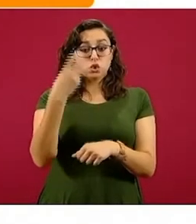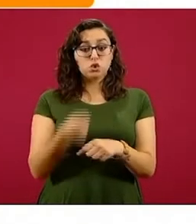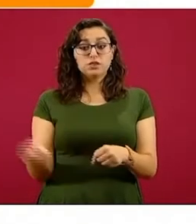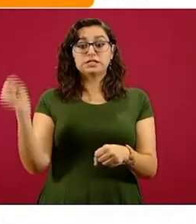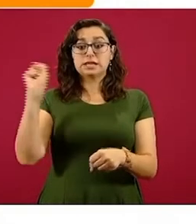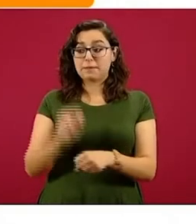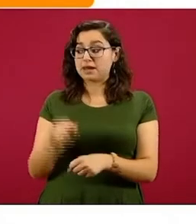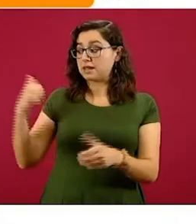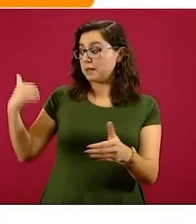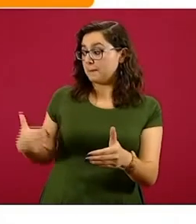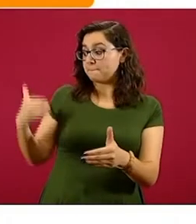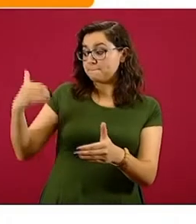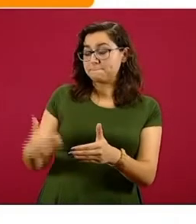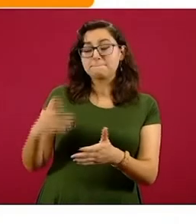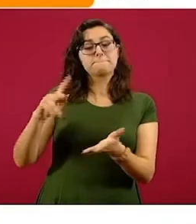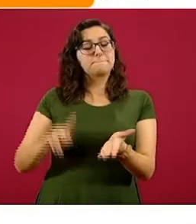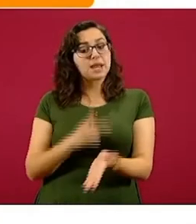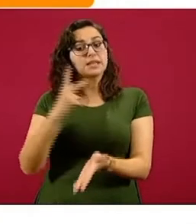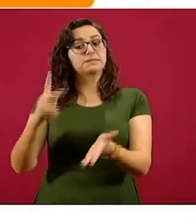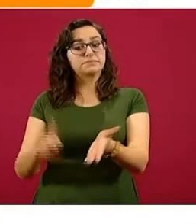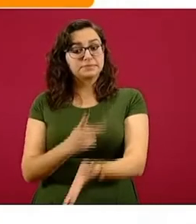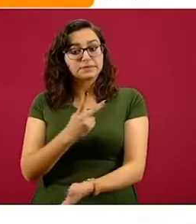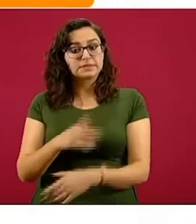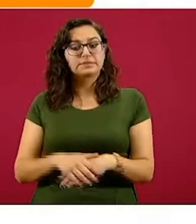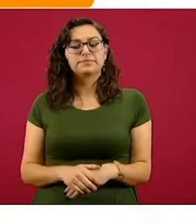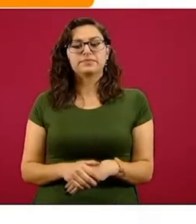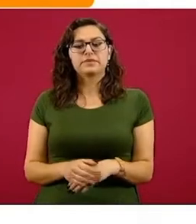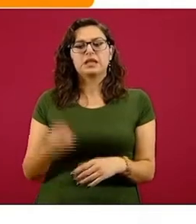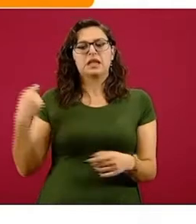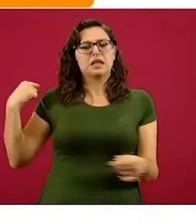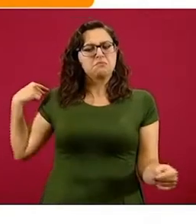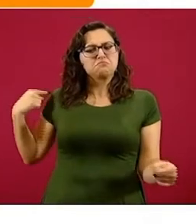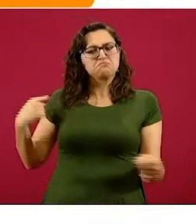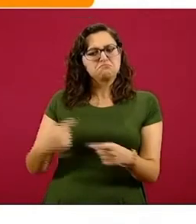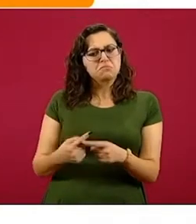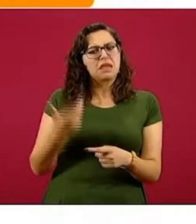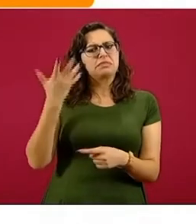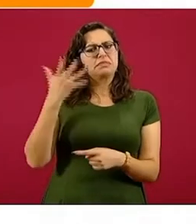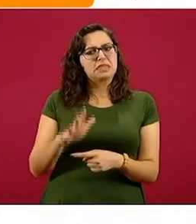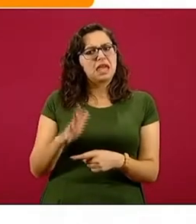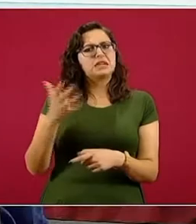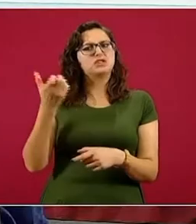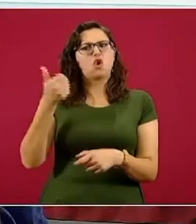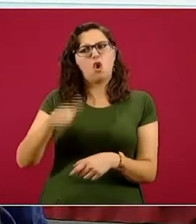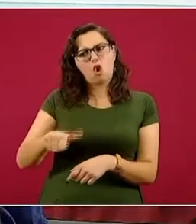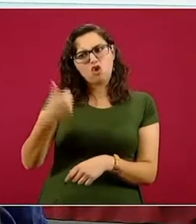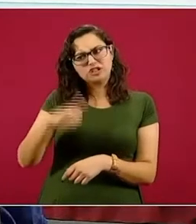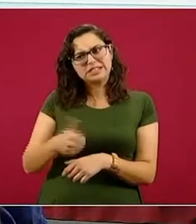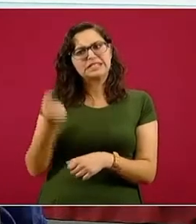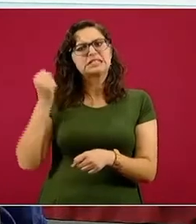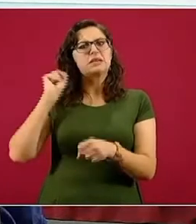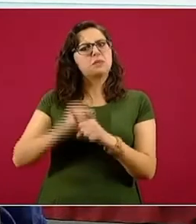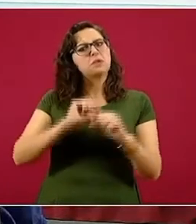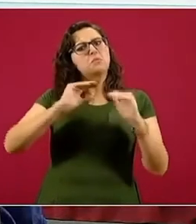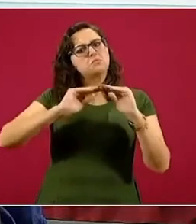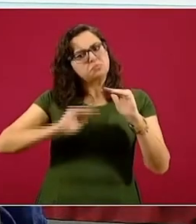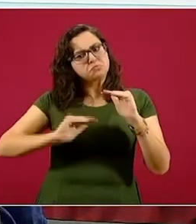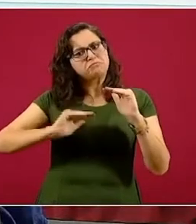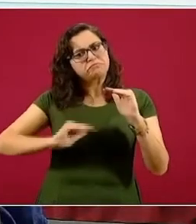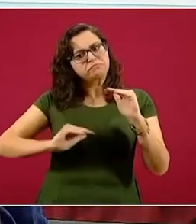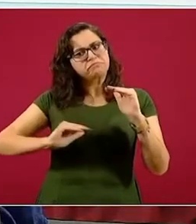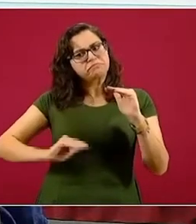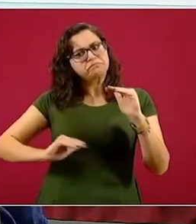volvemos a tener luego de que habíamos tenido al menos 10, 11 semanas de reducción y un pequeño comportamiento